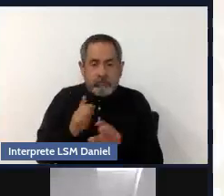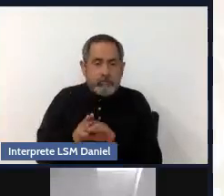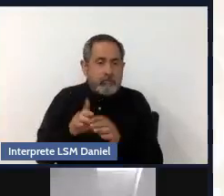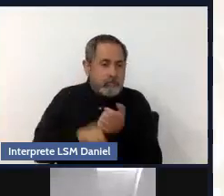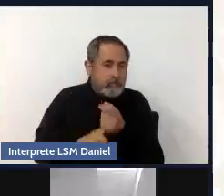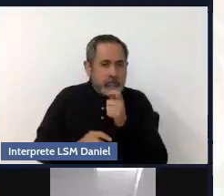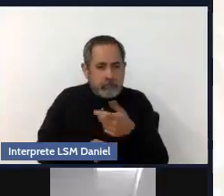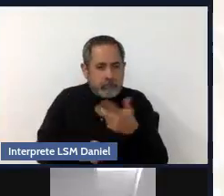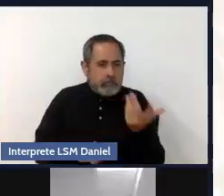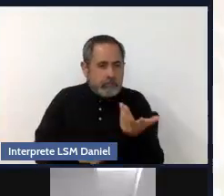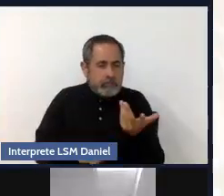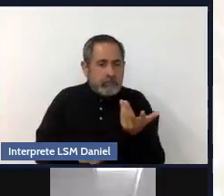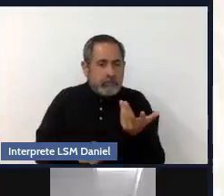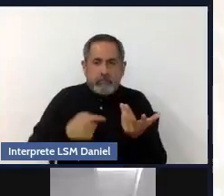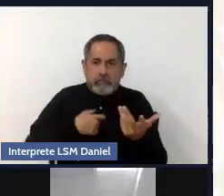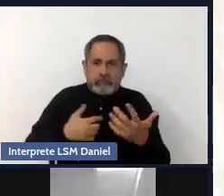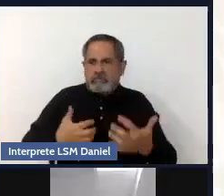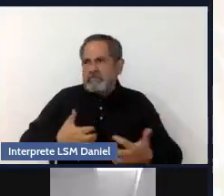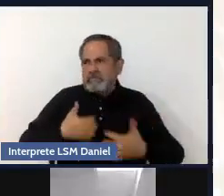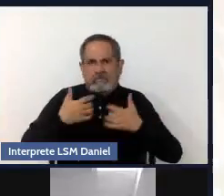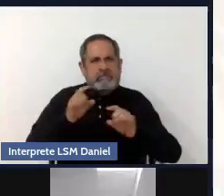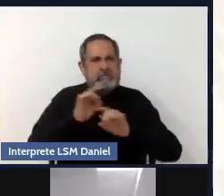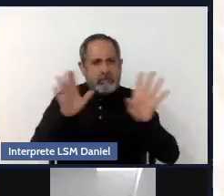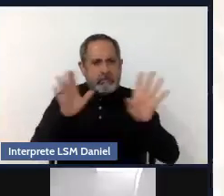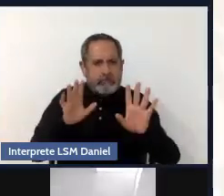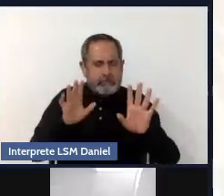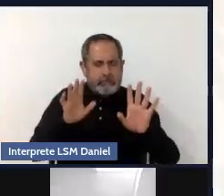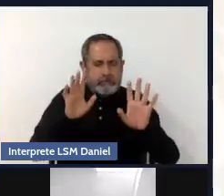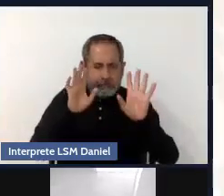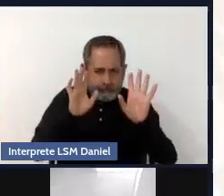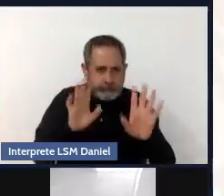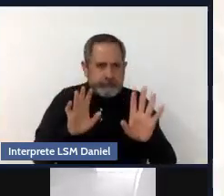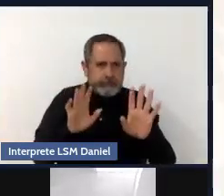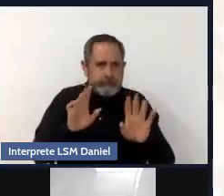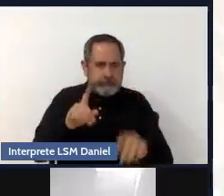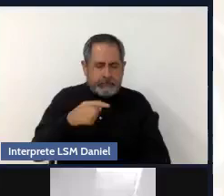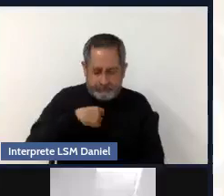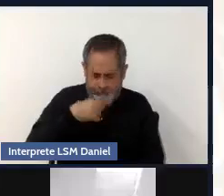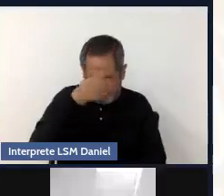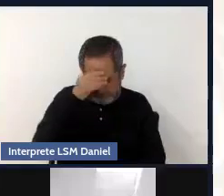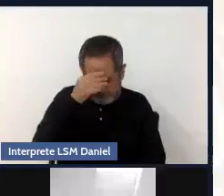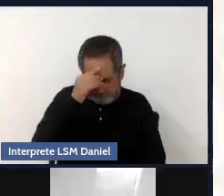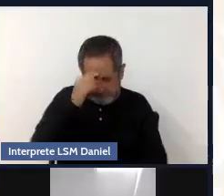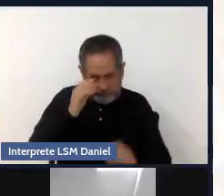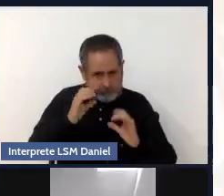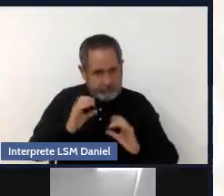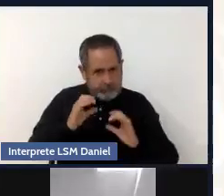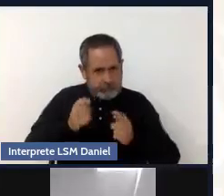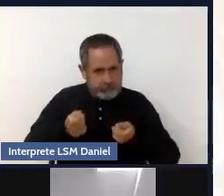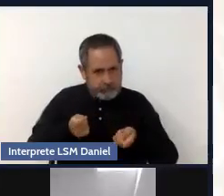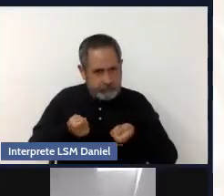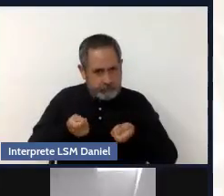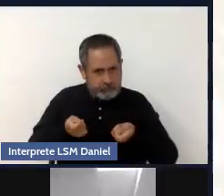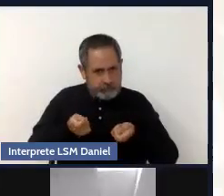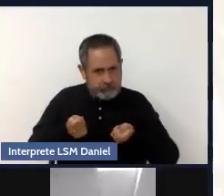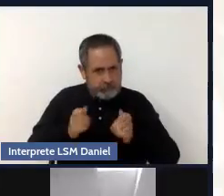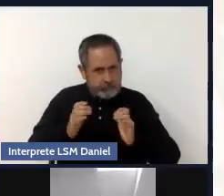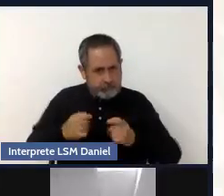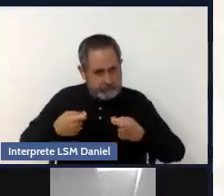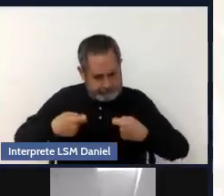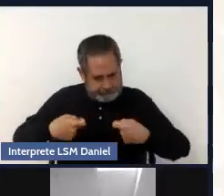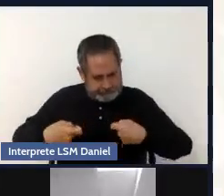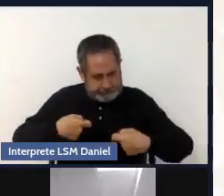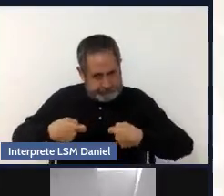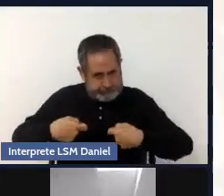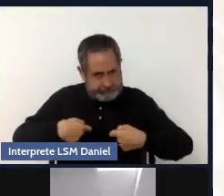soy impulsivo, entonces necesito aprender a, necesito trabajar, ¿no? Para tener